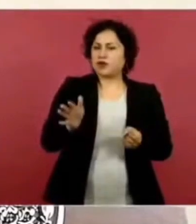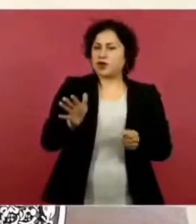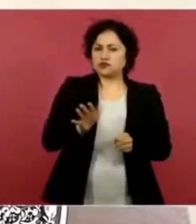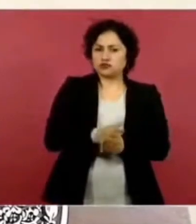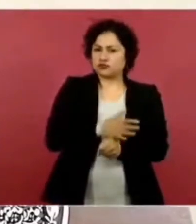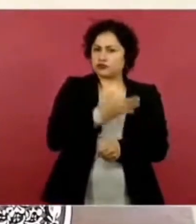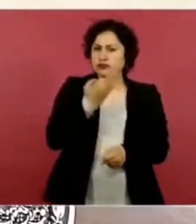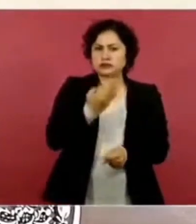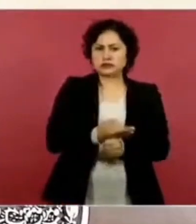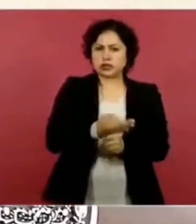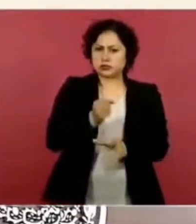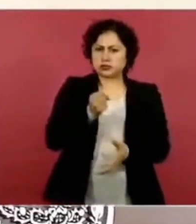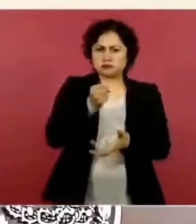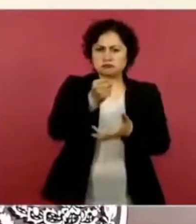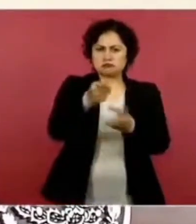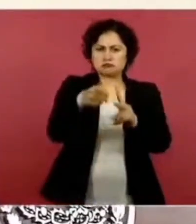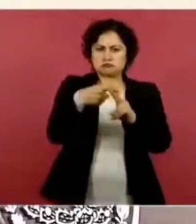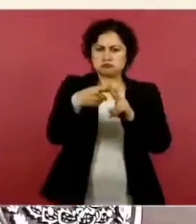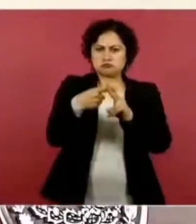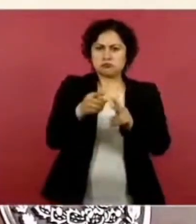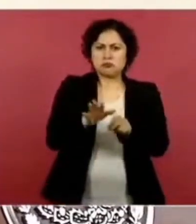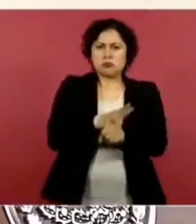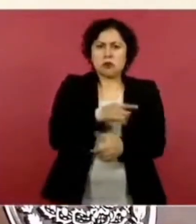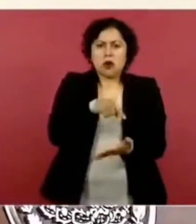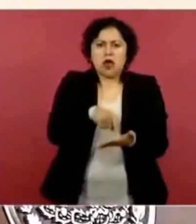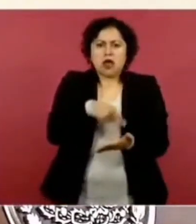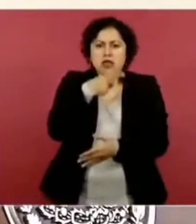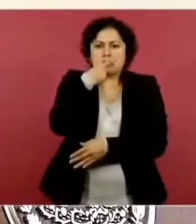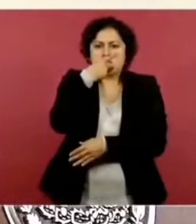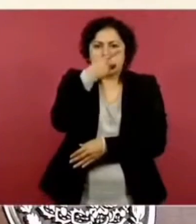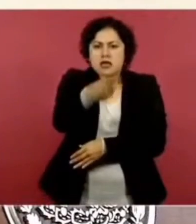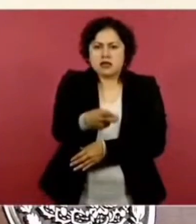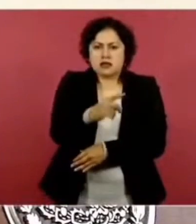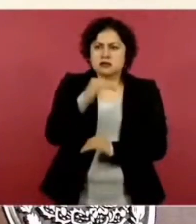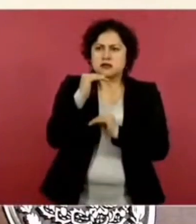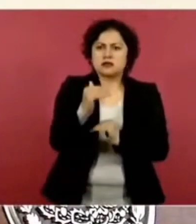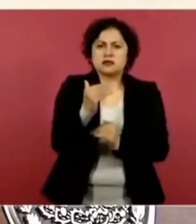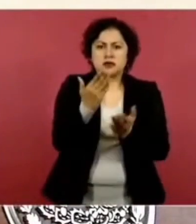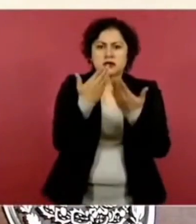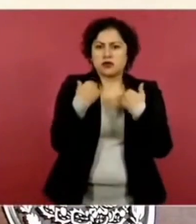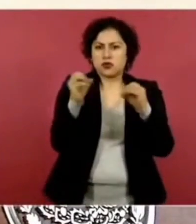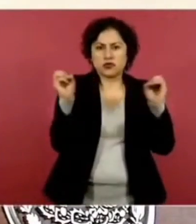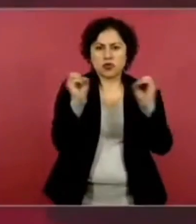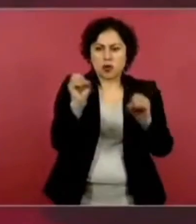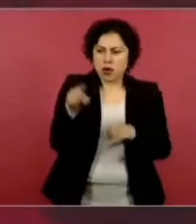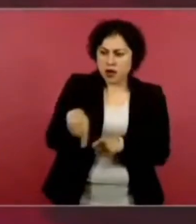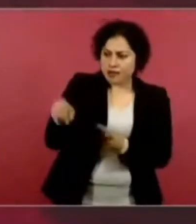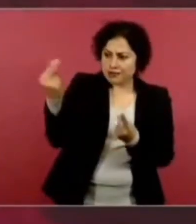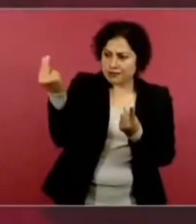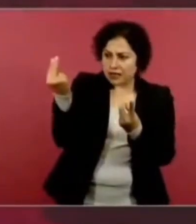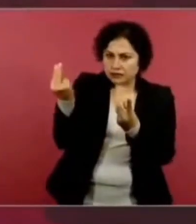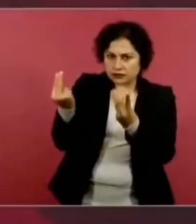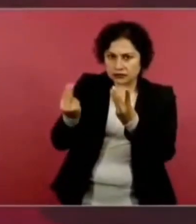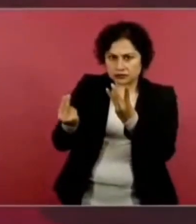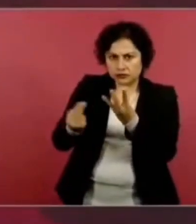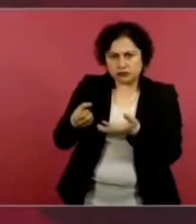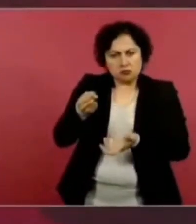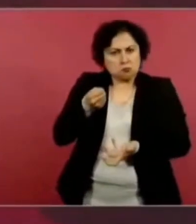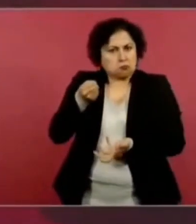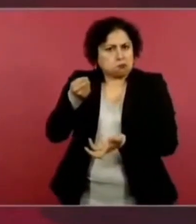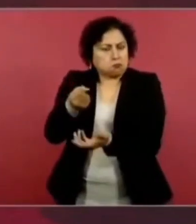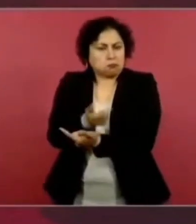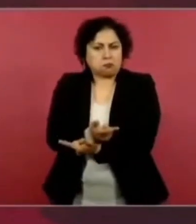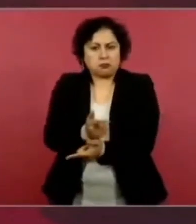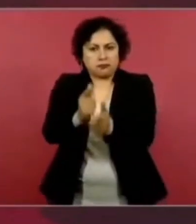límite, es todo lo que se necesite para reconstruir